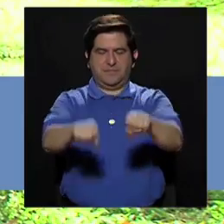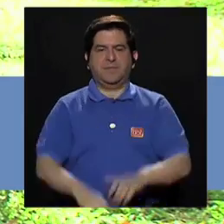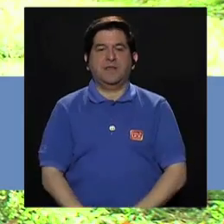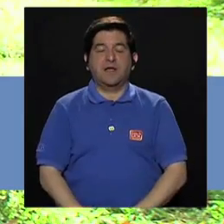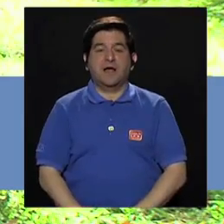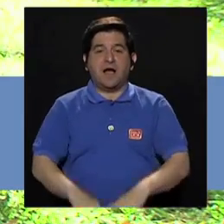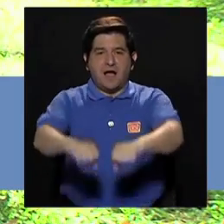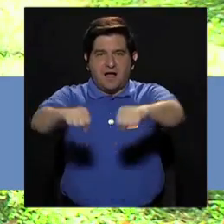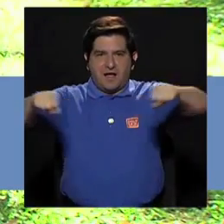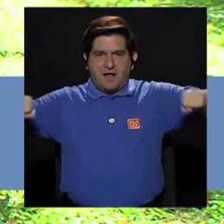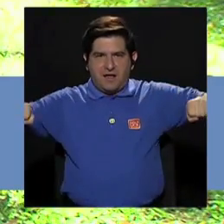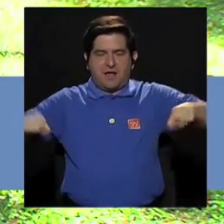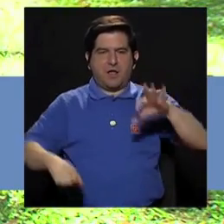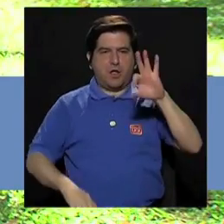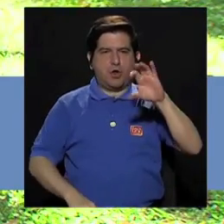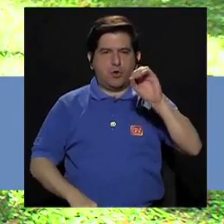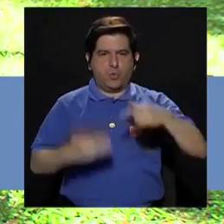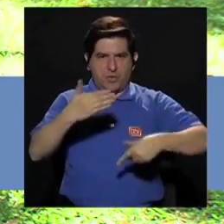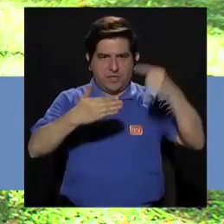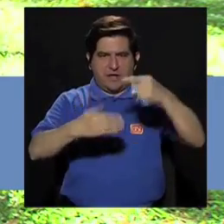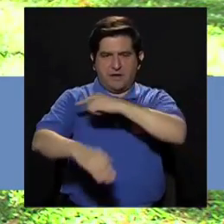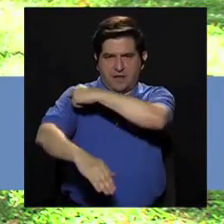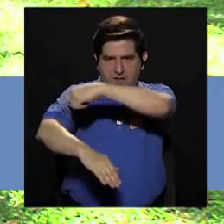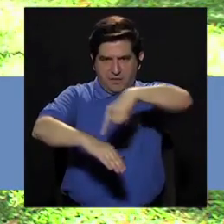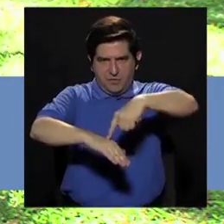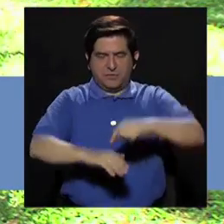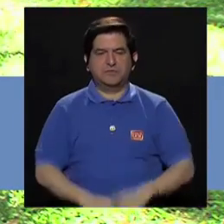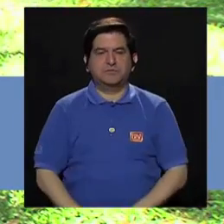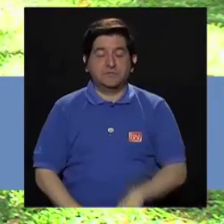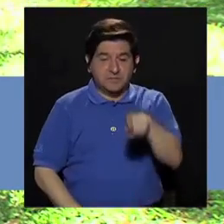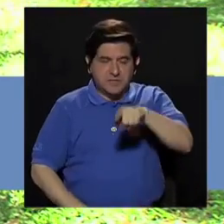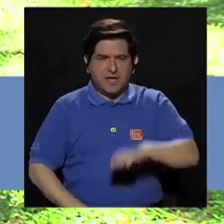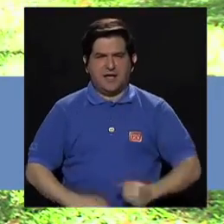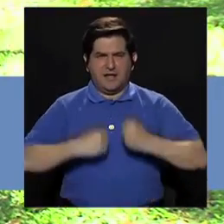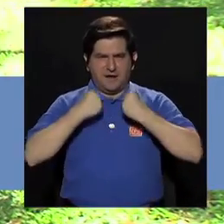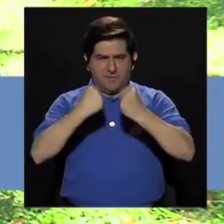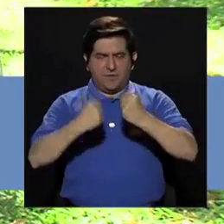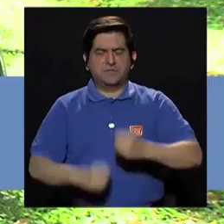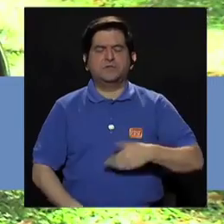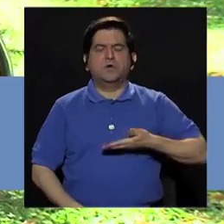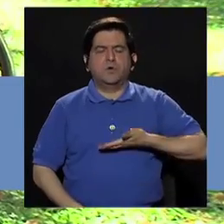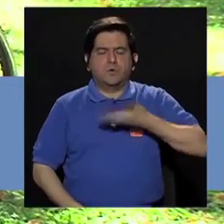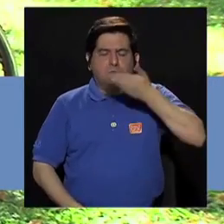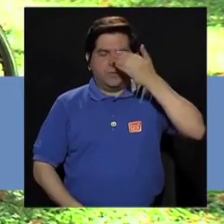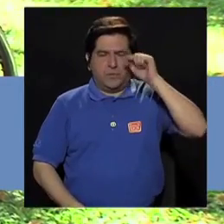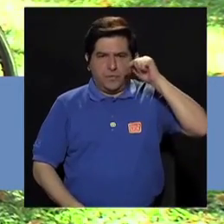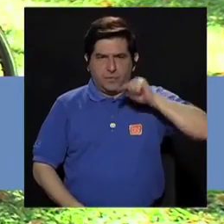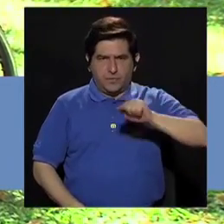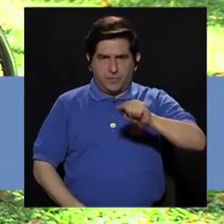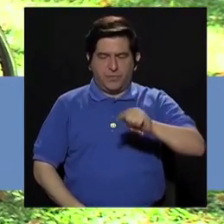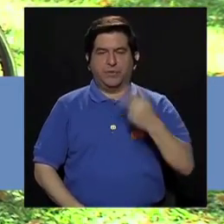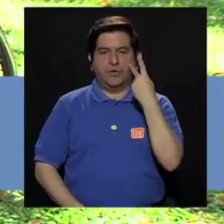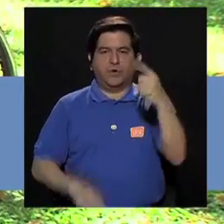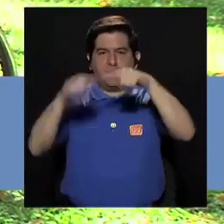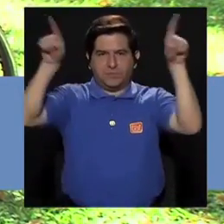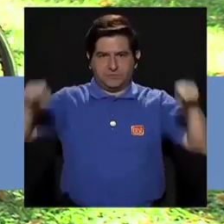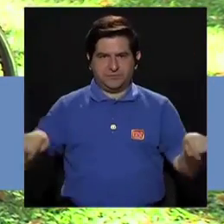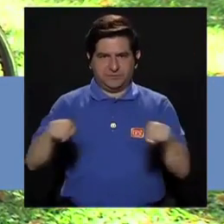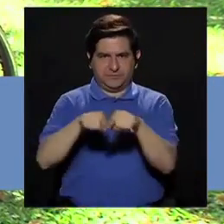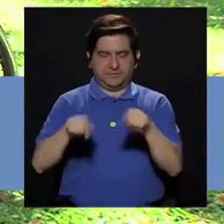Está en 90 grados Cuando va a hacer el esfuerzo Bota el aire Y cuando viene para atrás